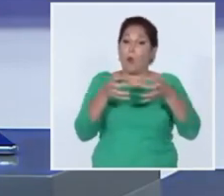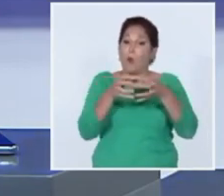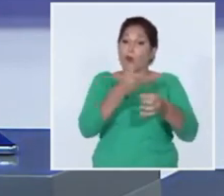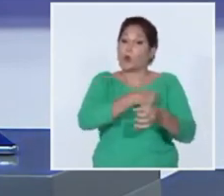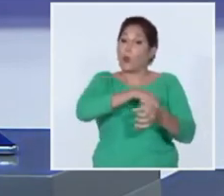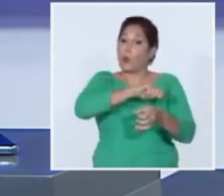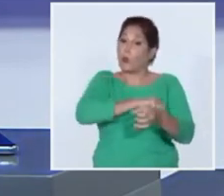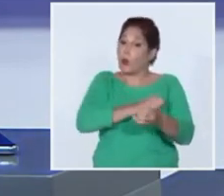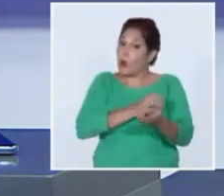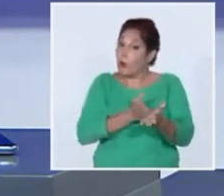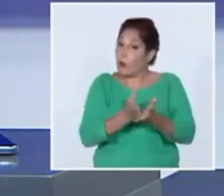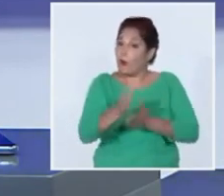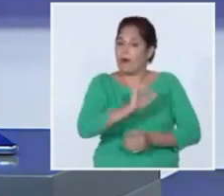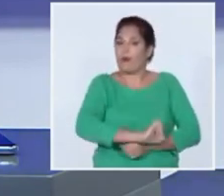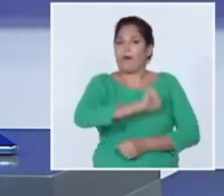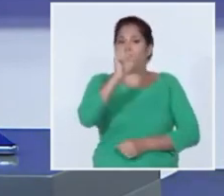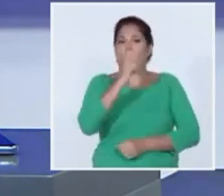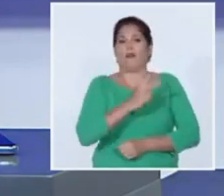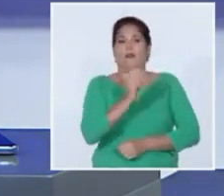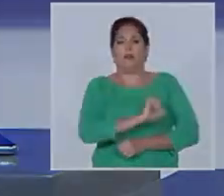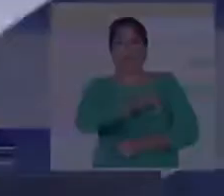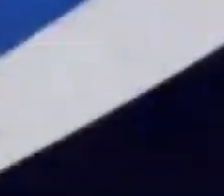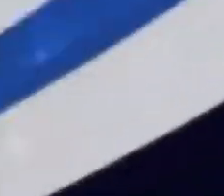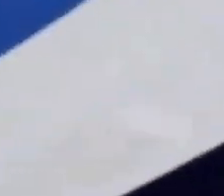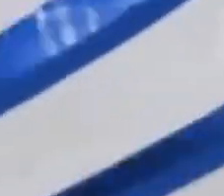camino hacia la victoria expresó